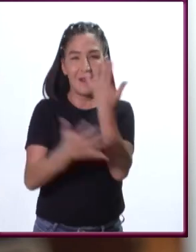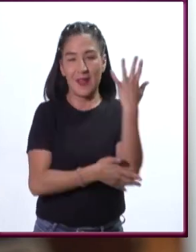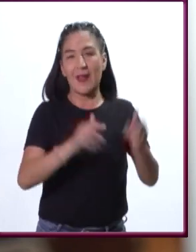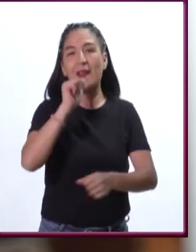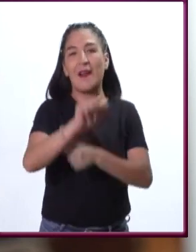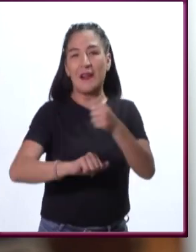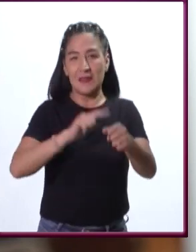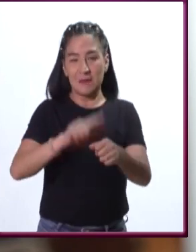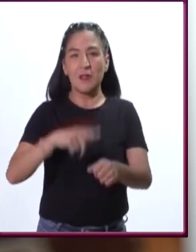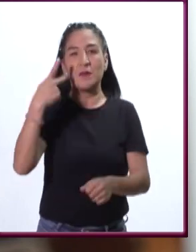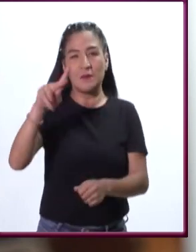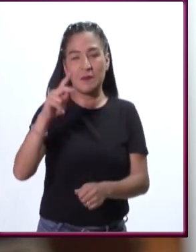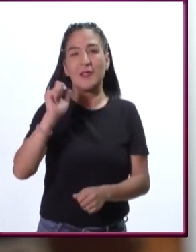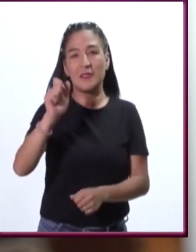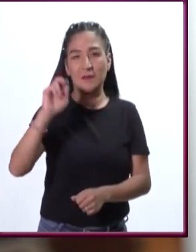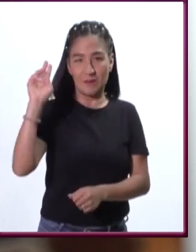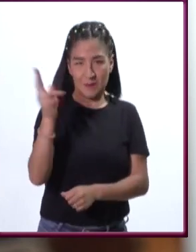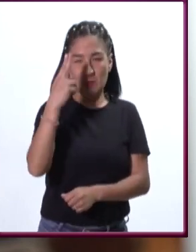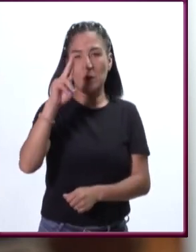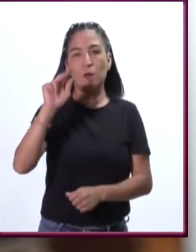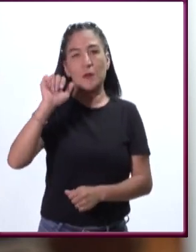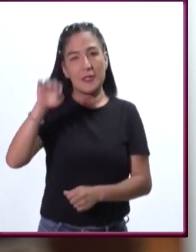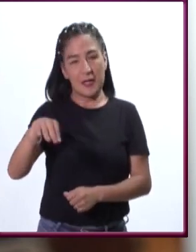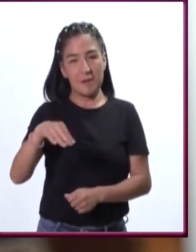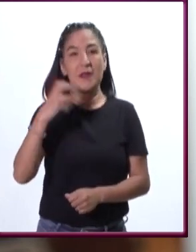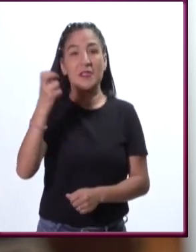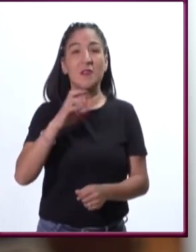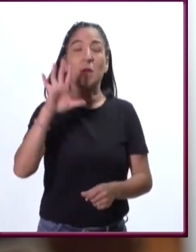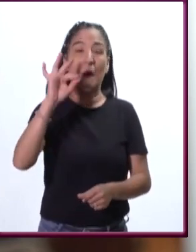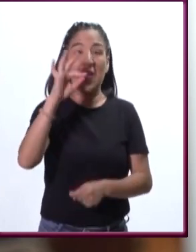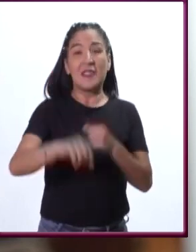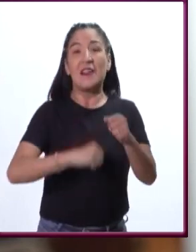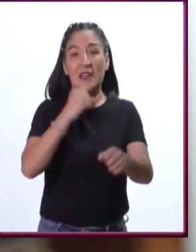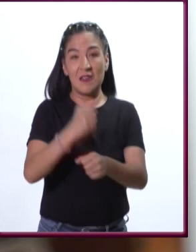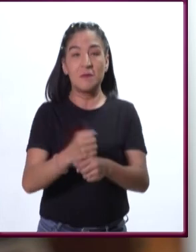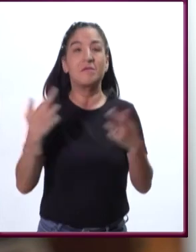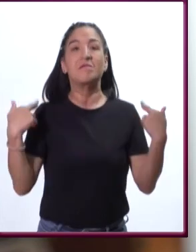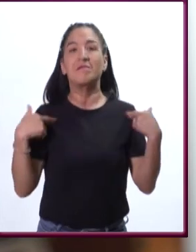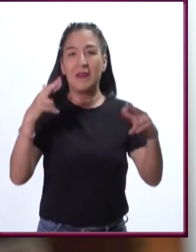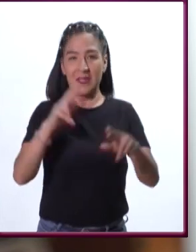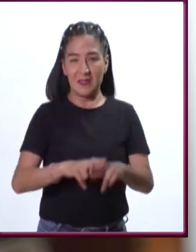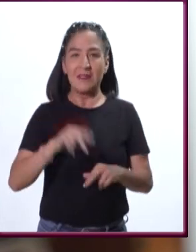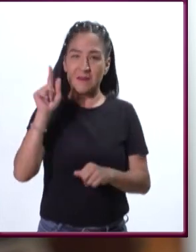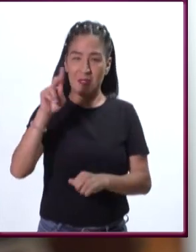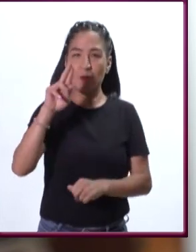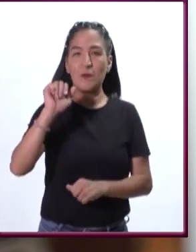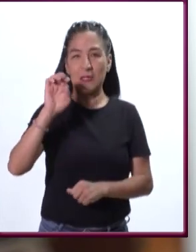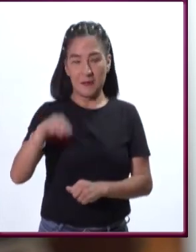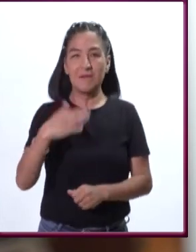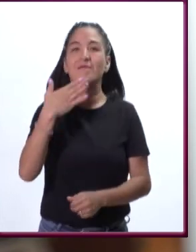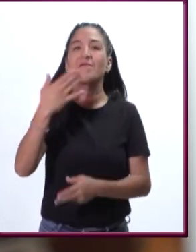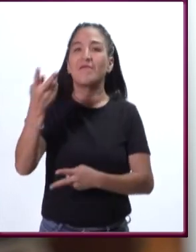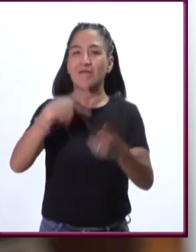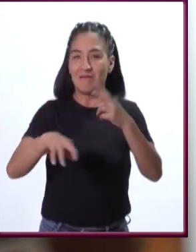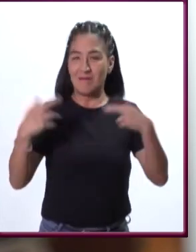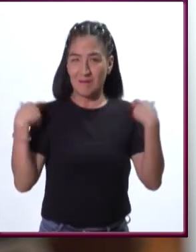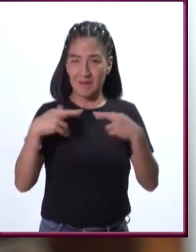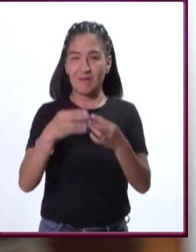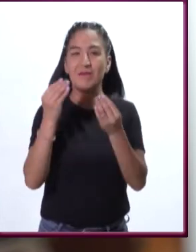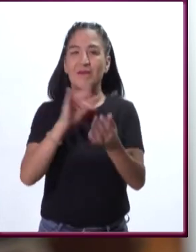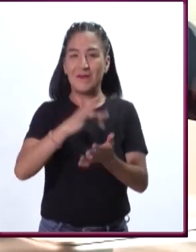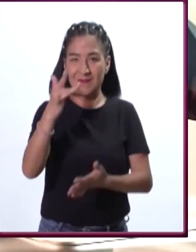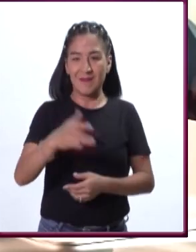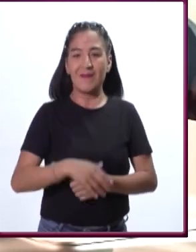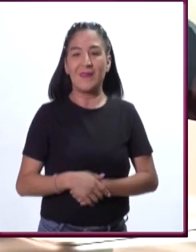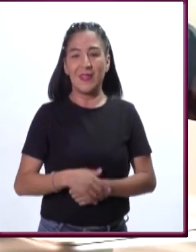Naturales de la Facultad de Ciencias de la UNAM, con más de 40 años como docente en la UNAM. Bienvenida maestra, muchas